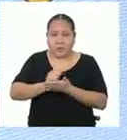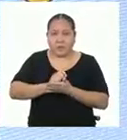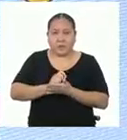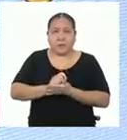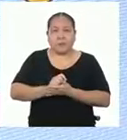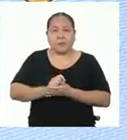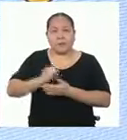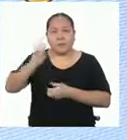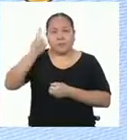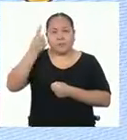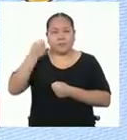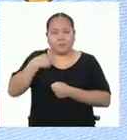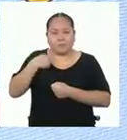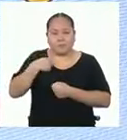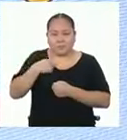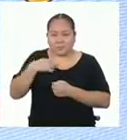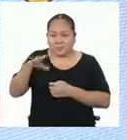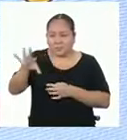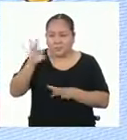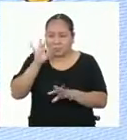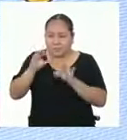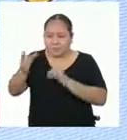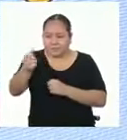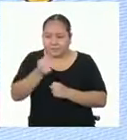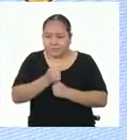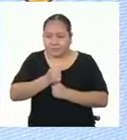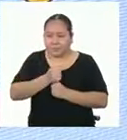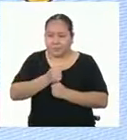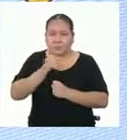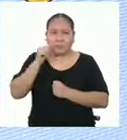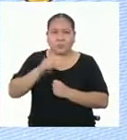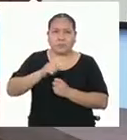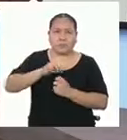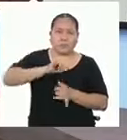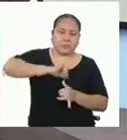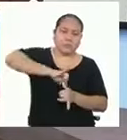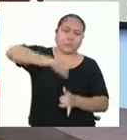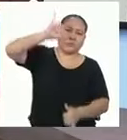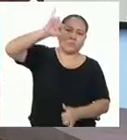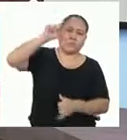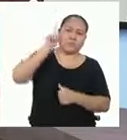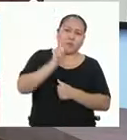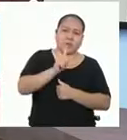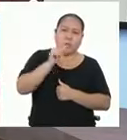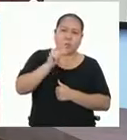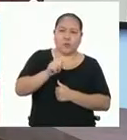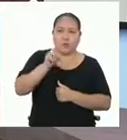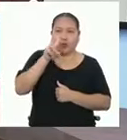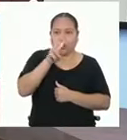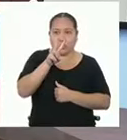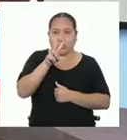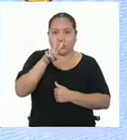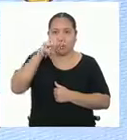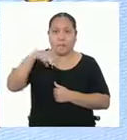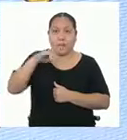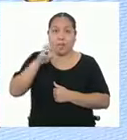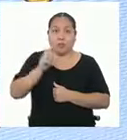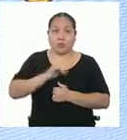Me parece que lo primero que tengo que conseguir es un parante de uno coma dos metros de largo.